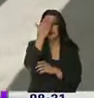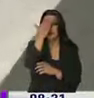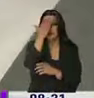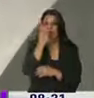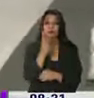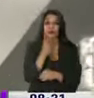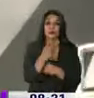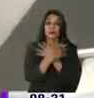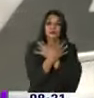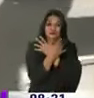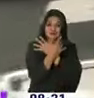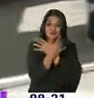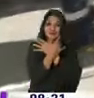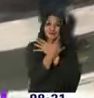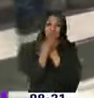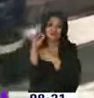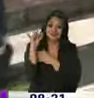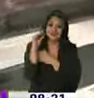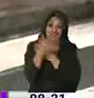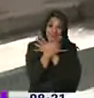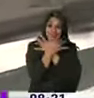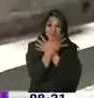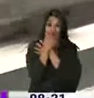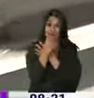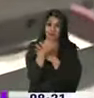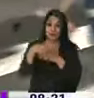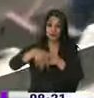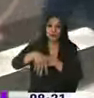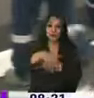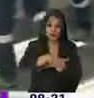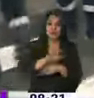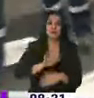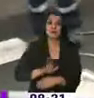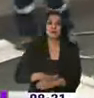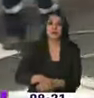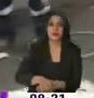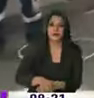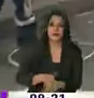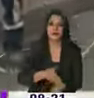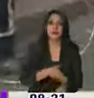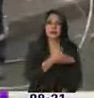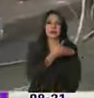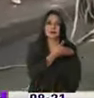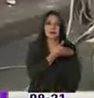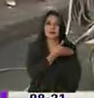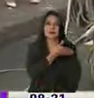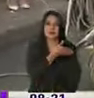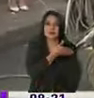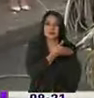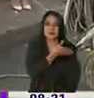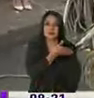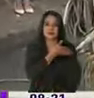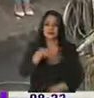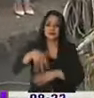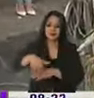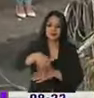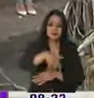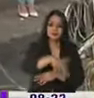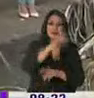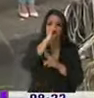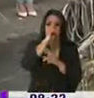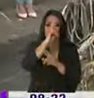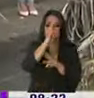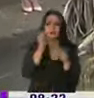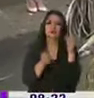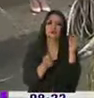usted vea un Quinde en la calzada tiene la posibilidad de frenar mucho antes del paso cebra, precisamente para respetarnos tanto